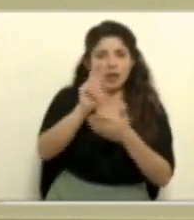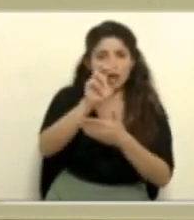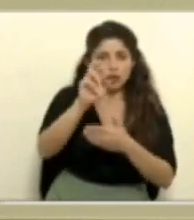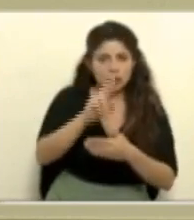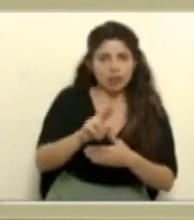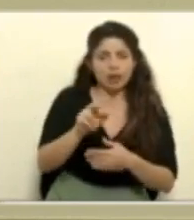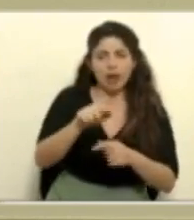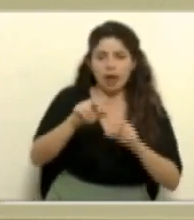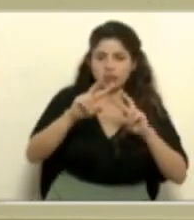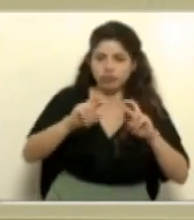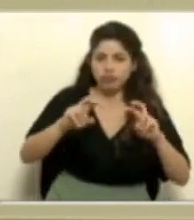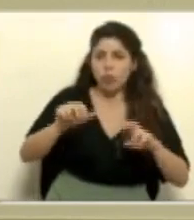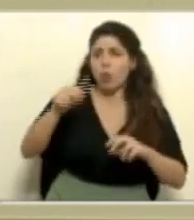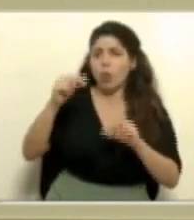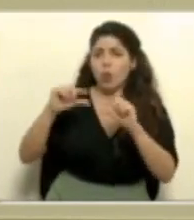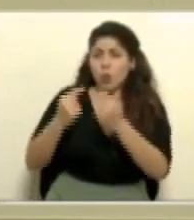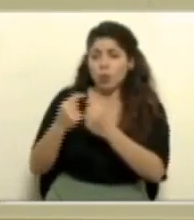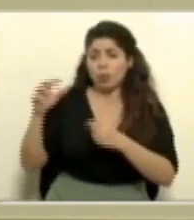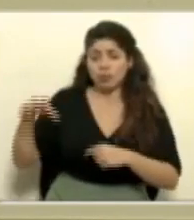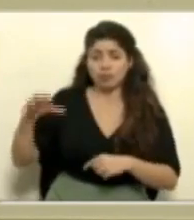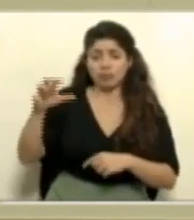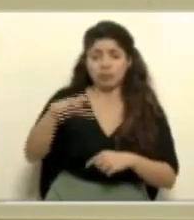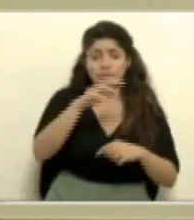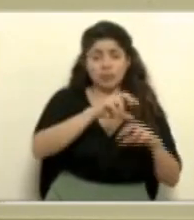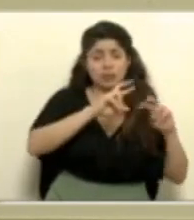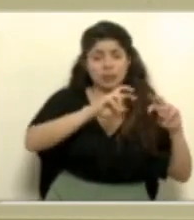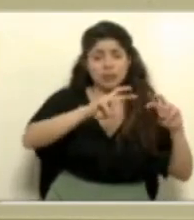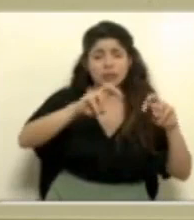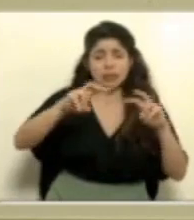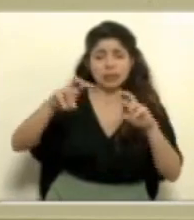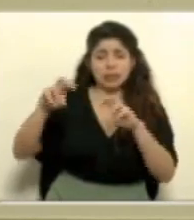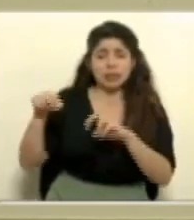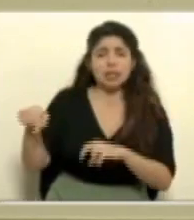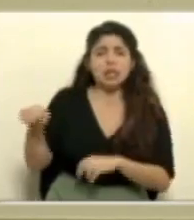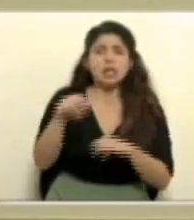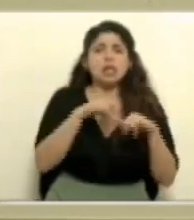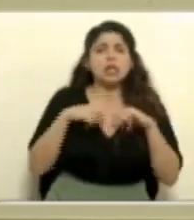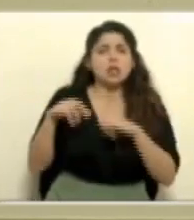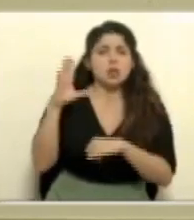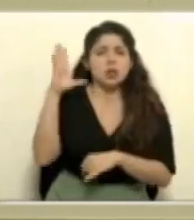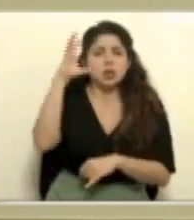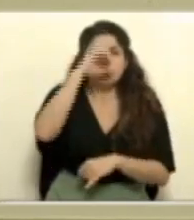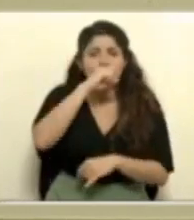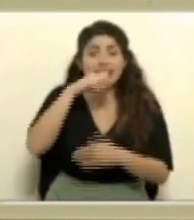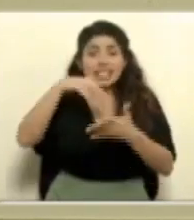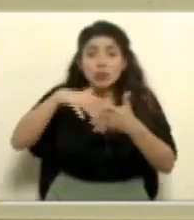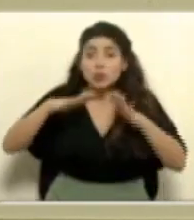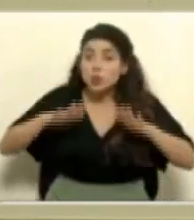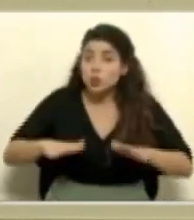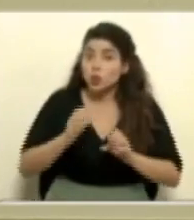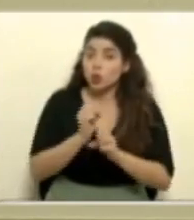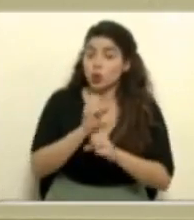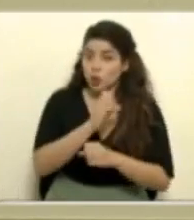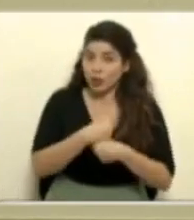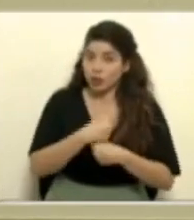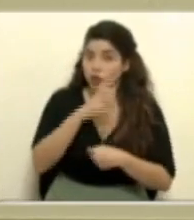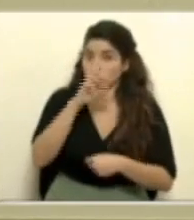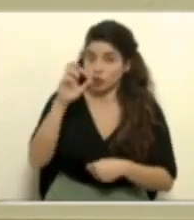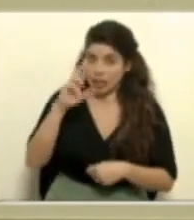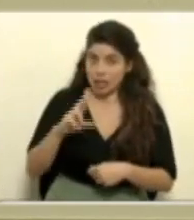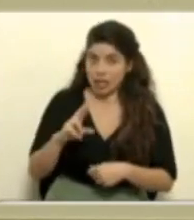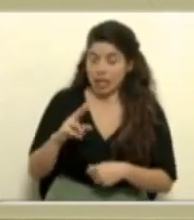otros grupos también han estado estudiando esto y han encontrado una significancia en estudios hechos en nuestro país entre lo que es